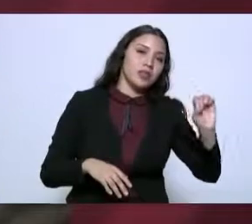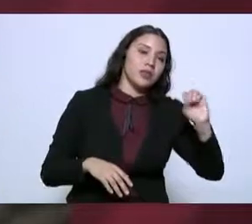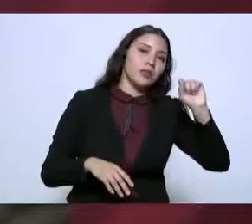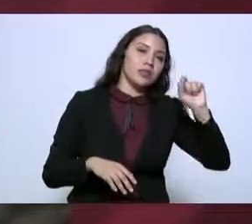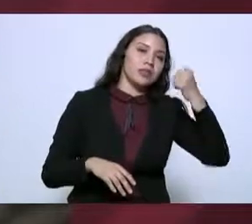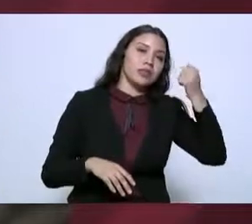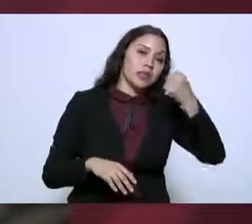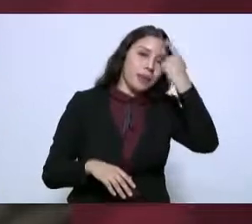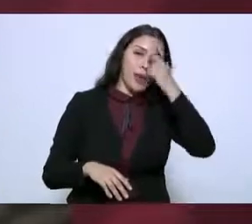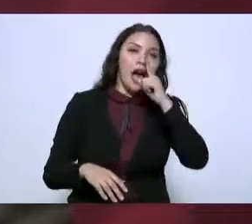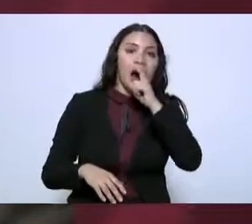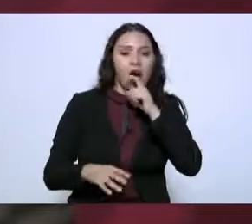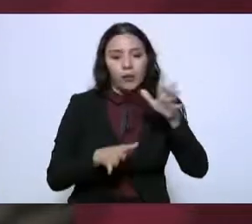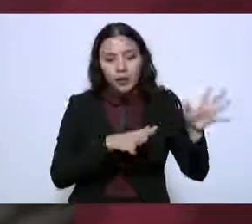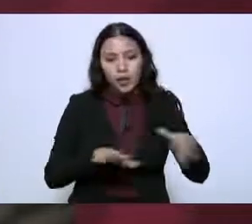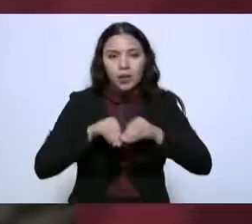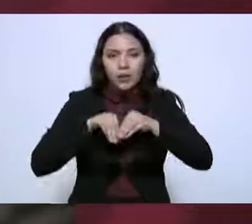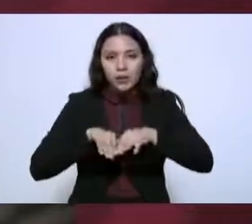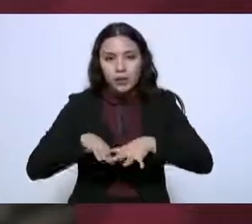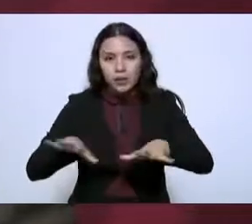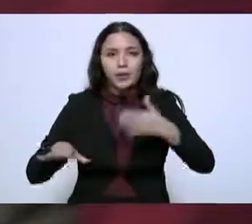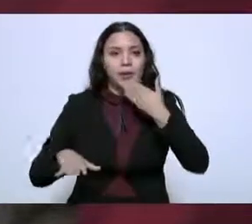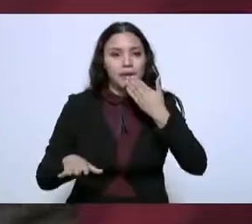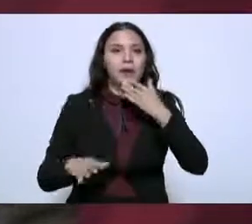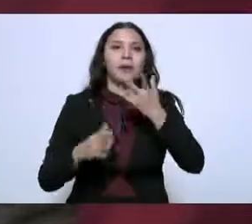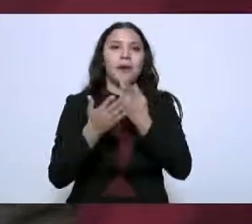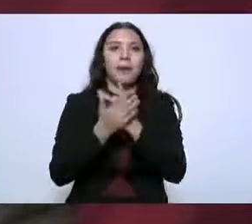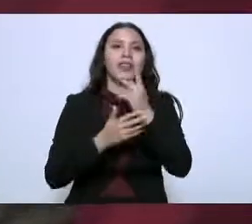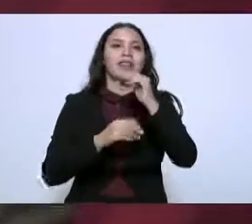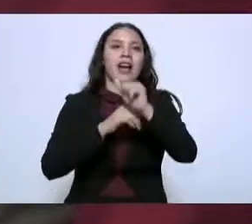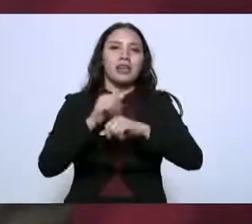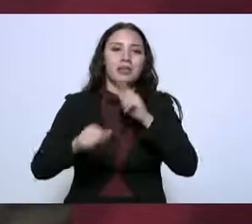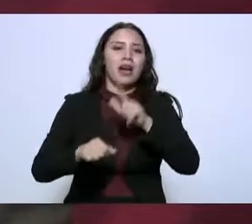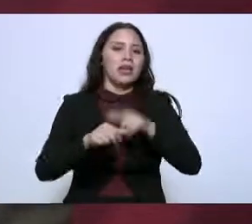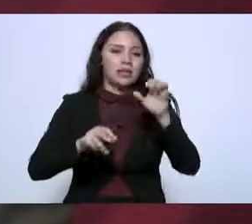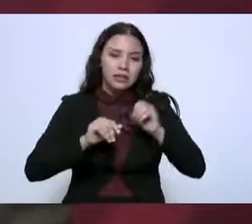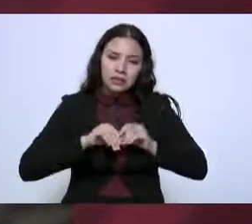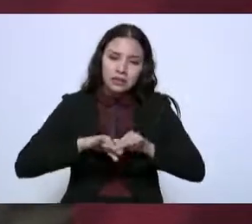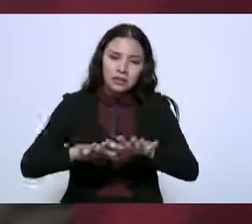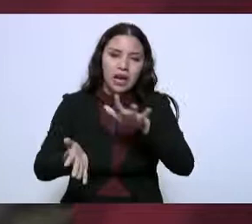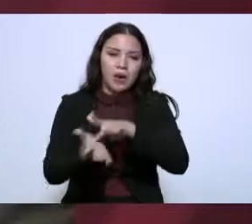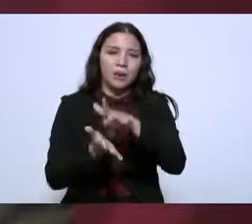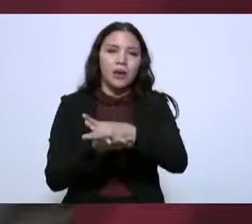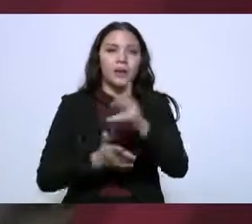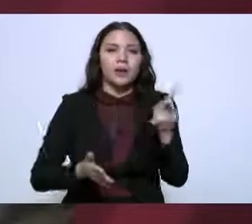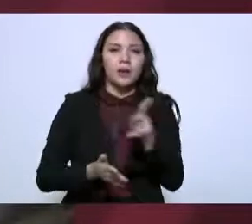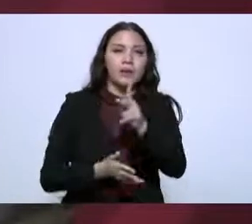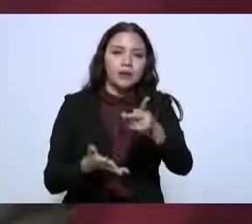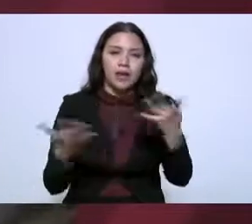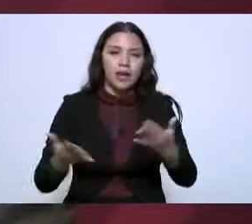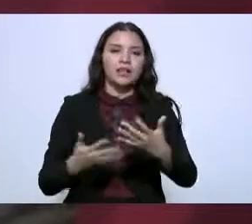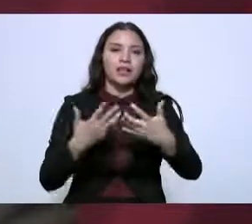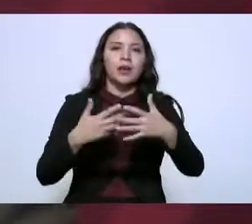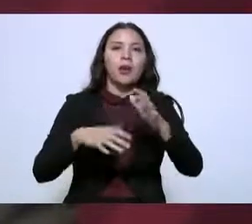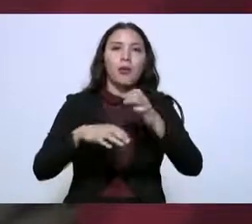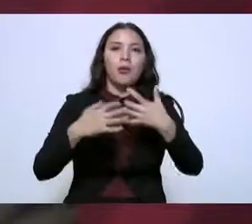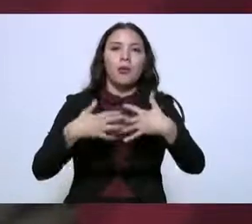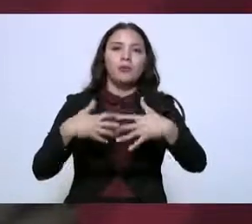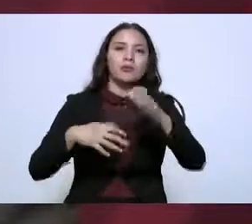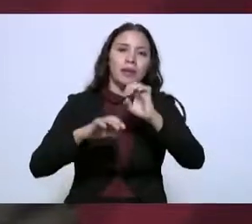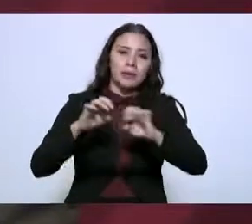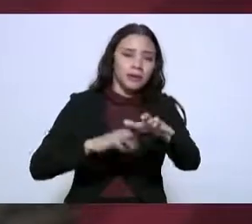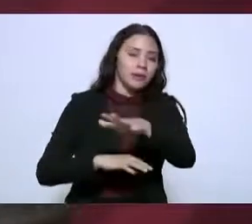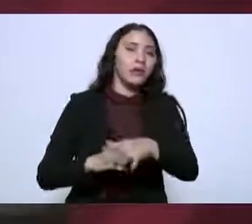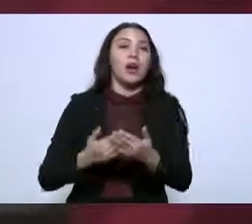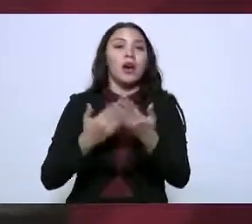nuevamente a una producción agrícola eficiente de estas 77 mil hectáreas. En el 1991,